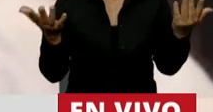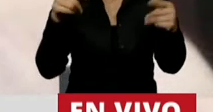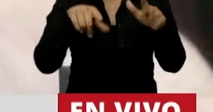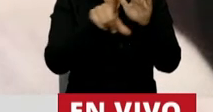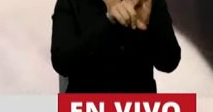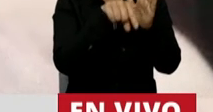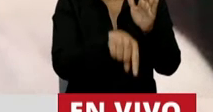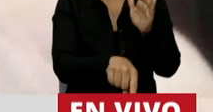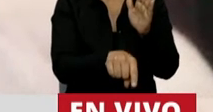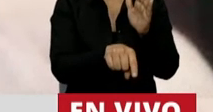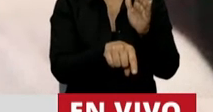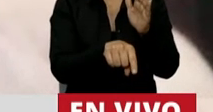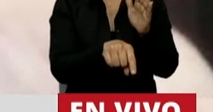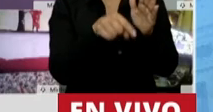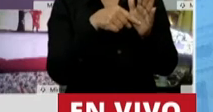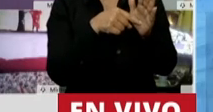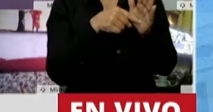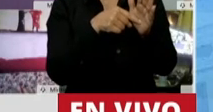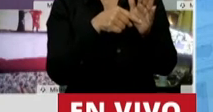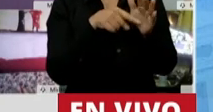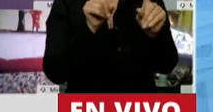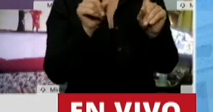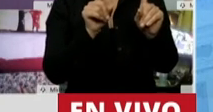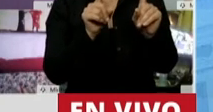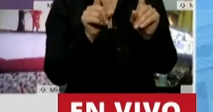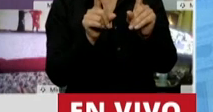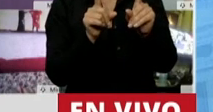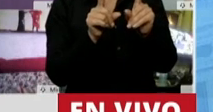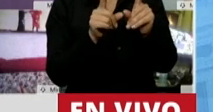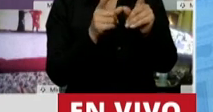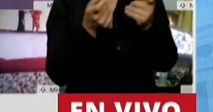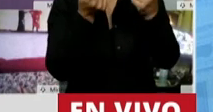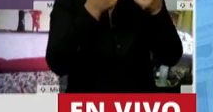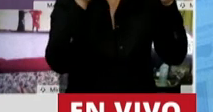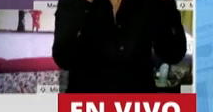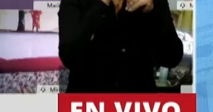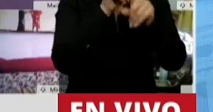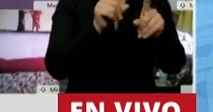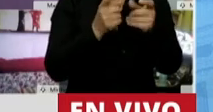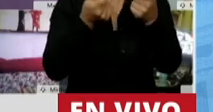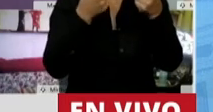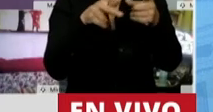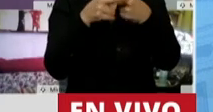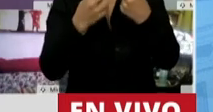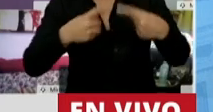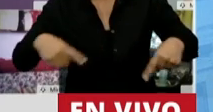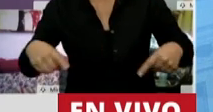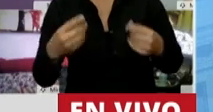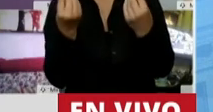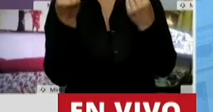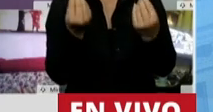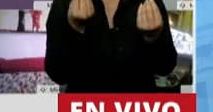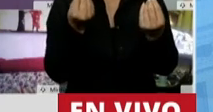esta ley, lejos de generar un inconveniente, genera una nueva herramienta para